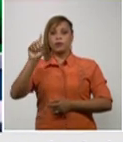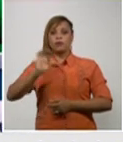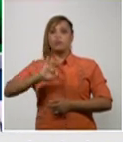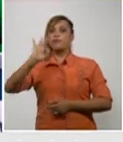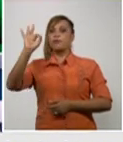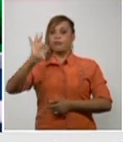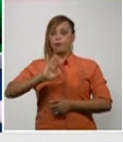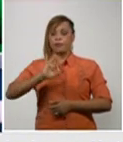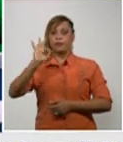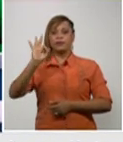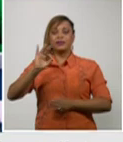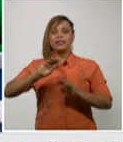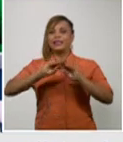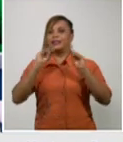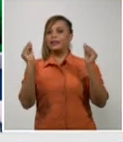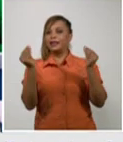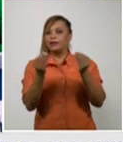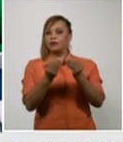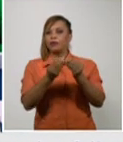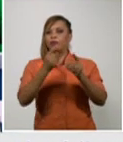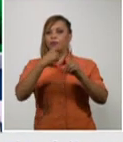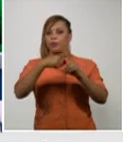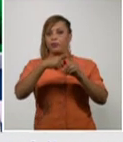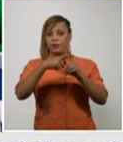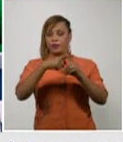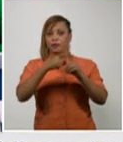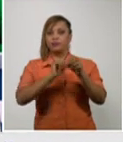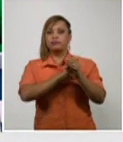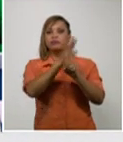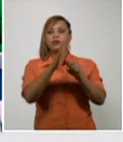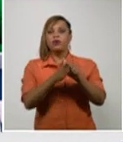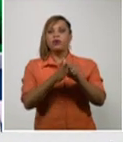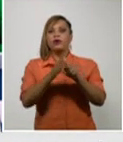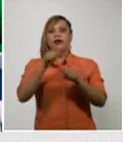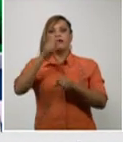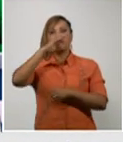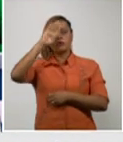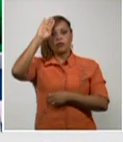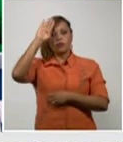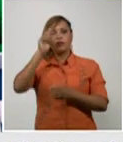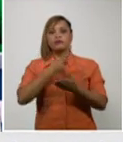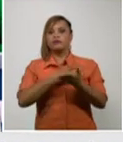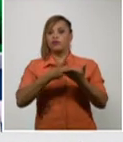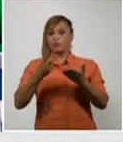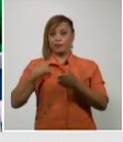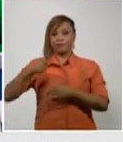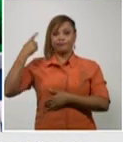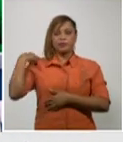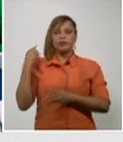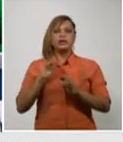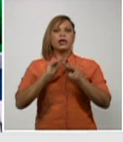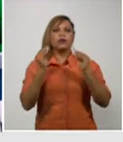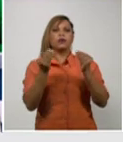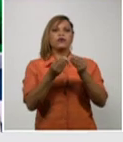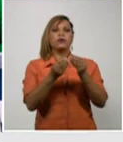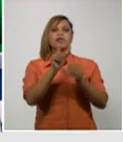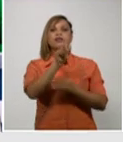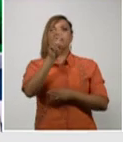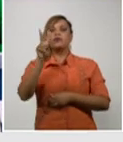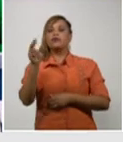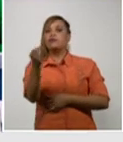de los casos diagnosticados en Cuba en los últimos 15 días se concentran en 12 municipios